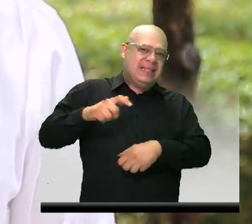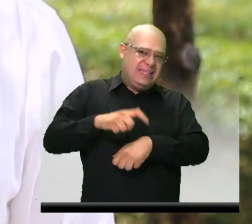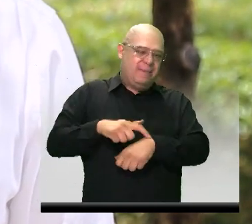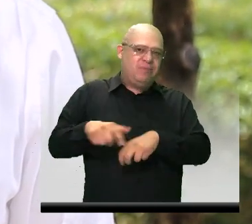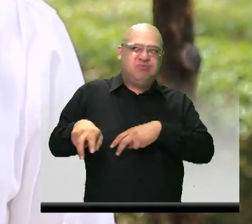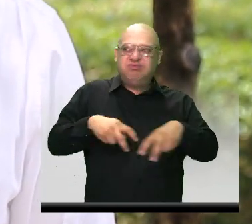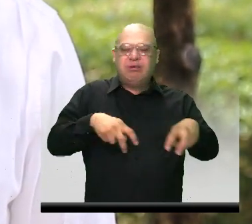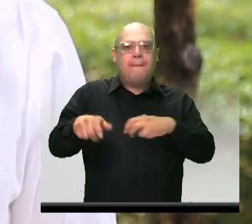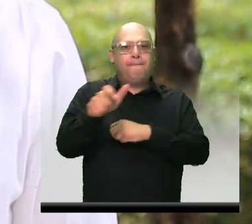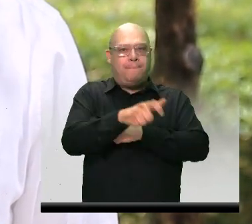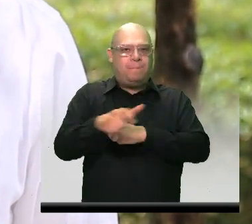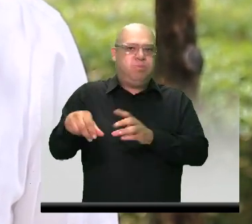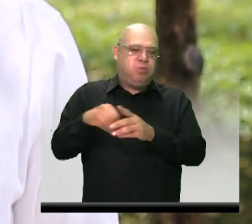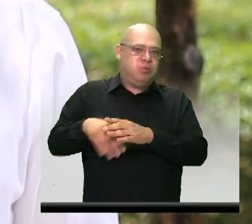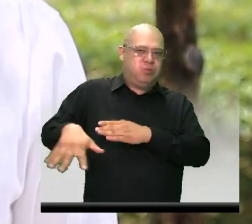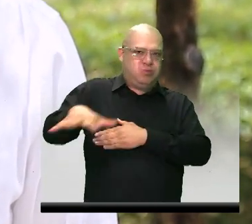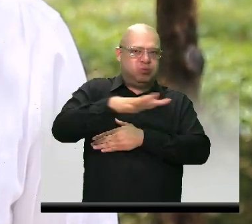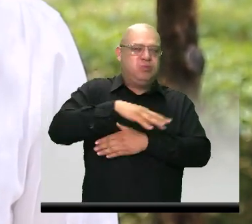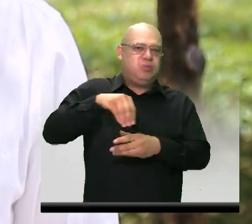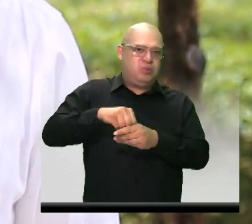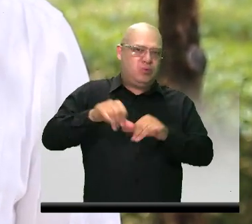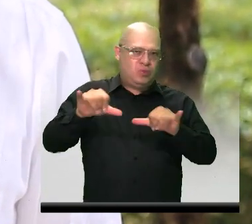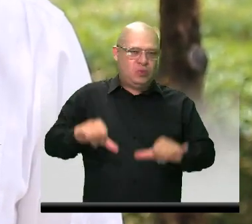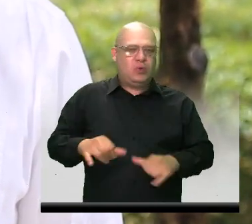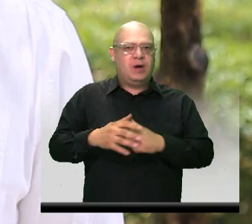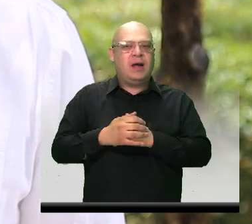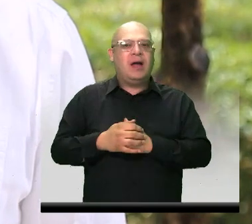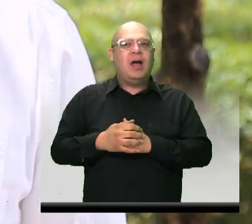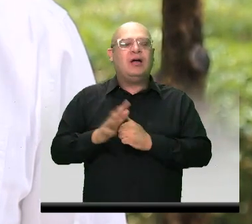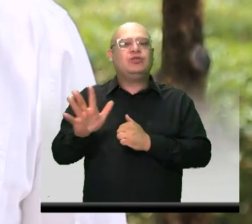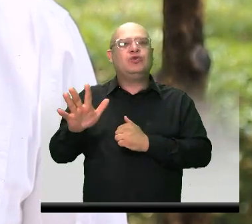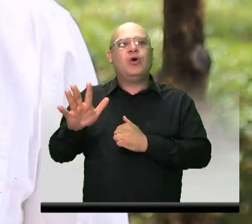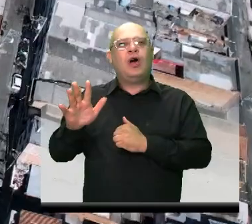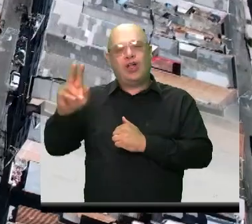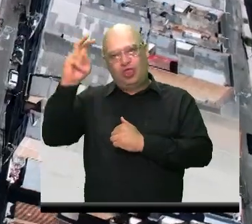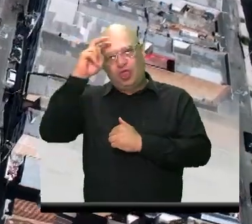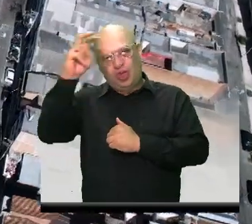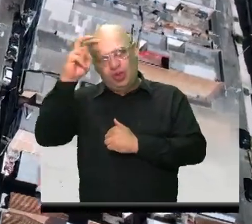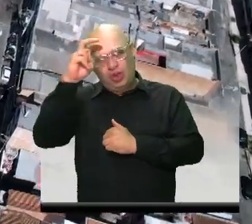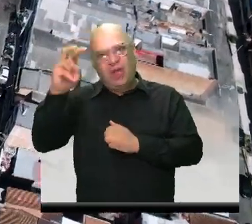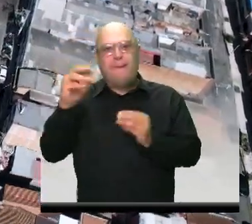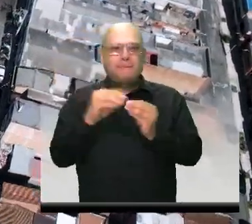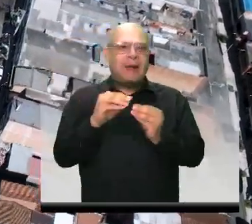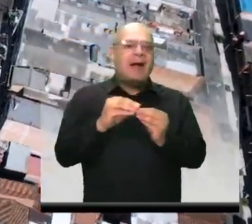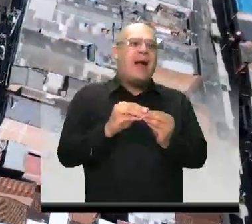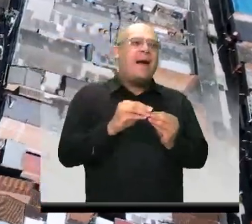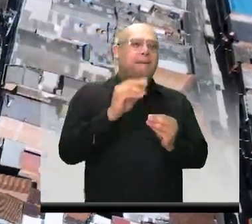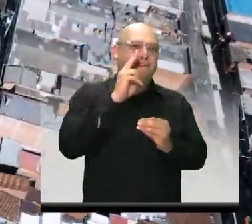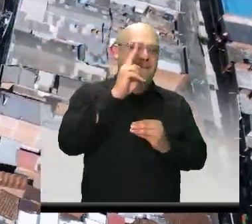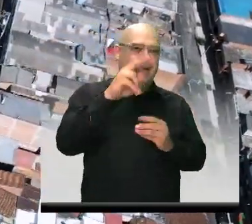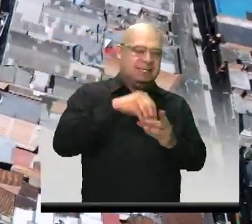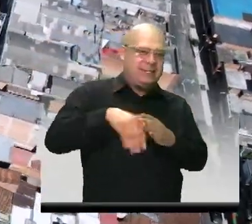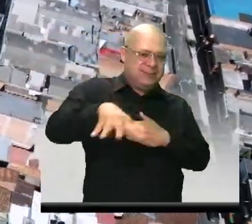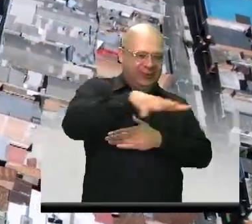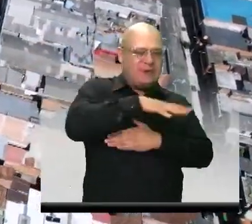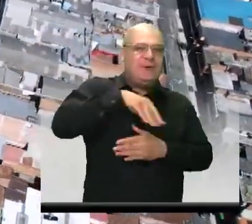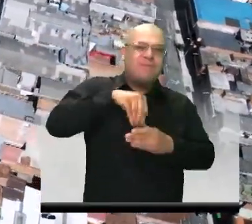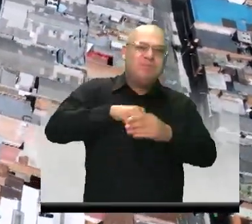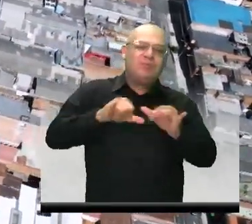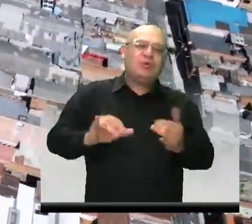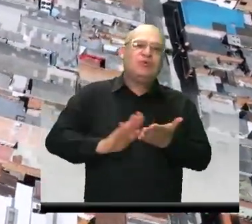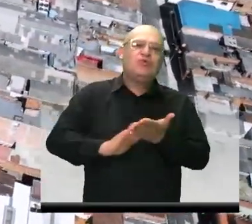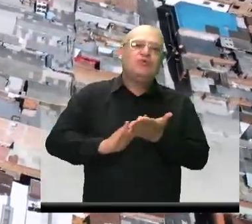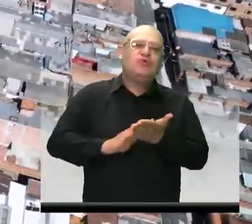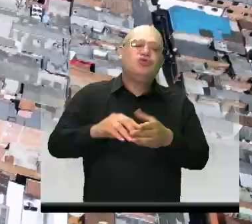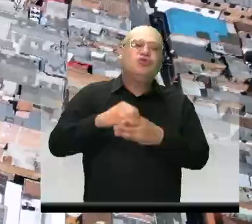personas que van hacia el centro de la ciudad o hacia el norte del Valle de Aburrá. Como una nueva alternativa que le permite